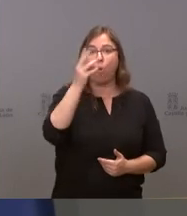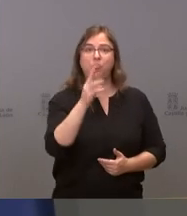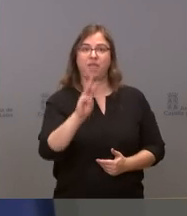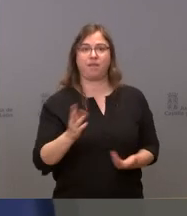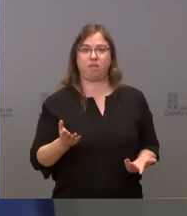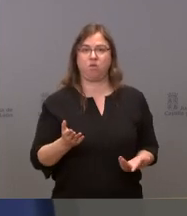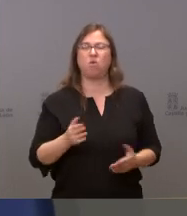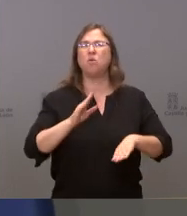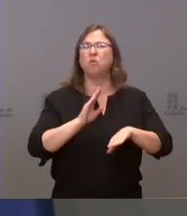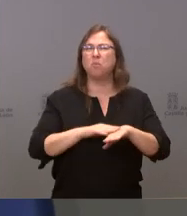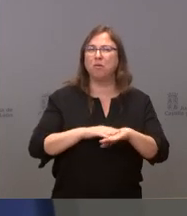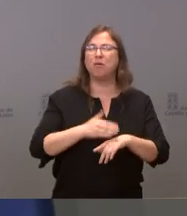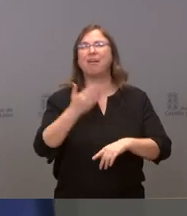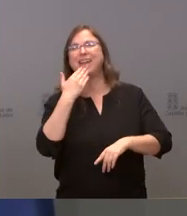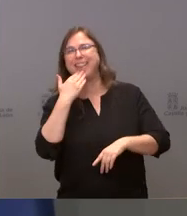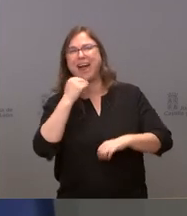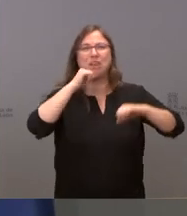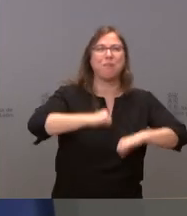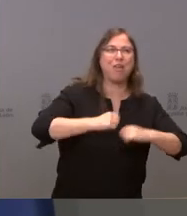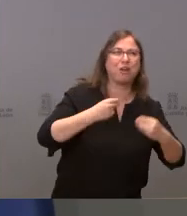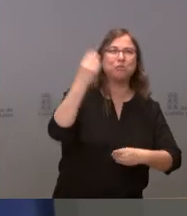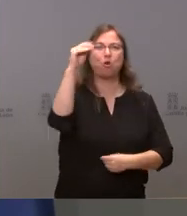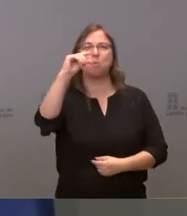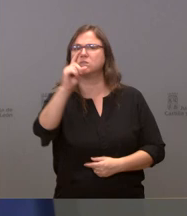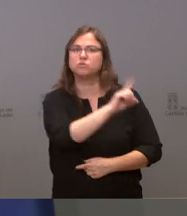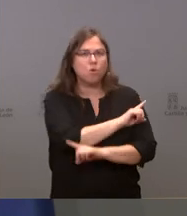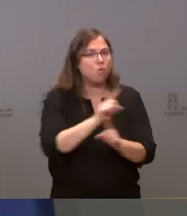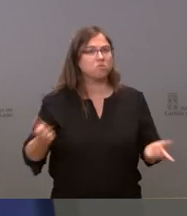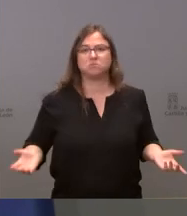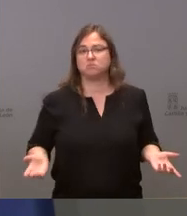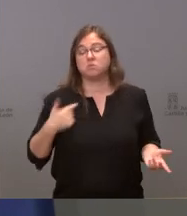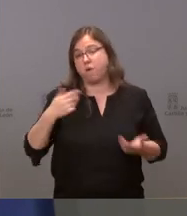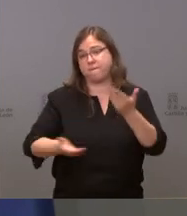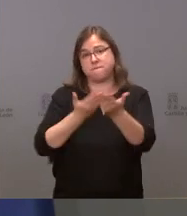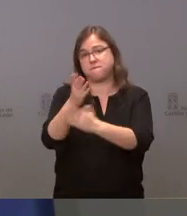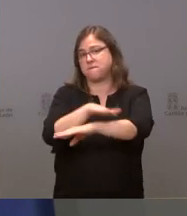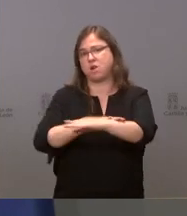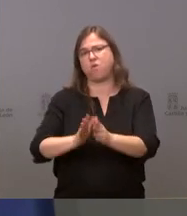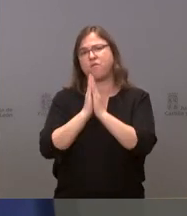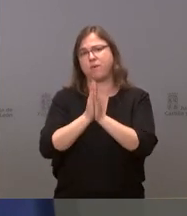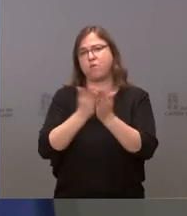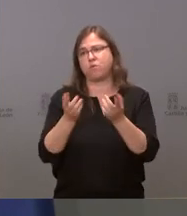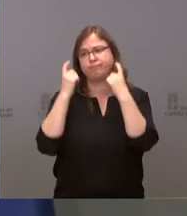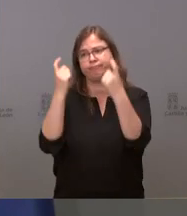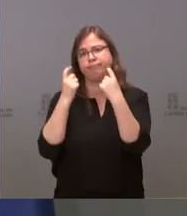por un cambio tan brusco en la pirámide poblacional. Así que lo que le pedimos al gobierno es, por favor, que se esfuerce